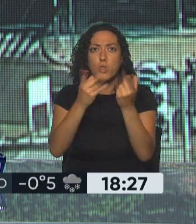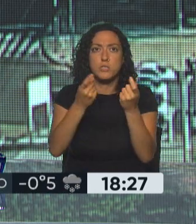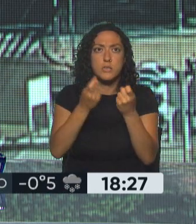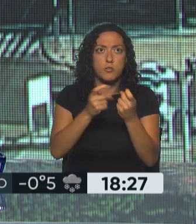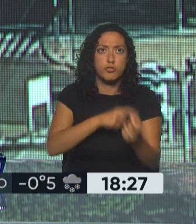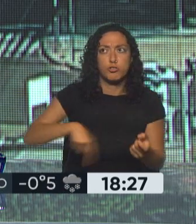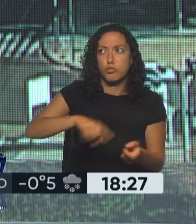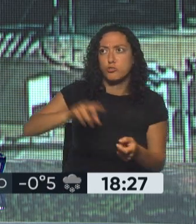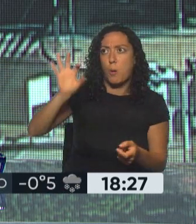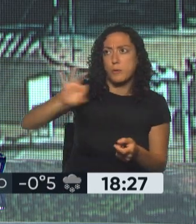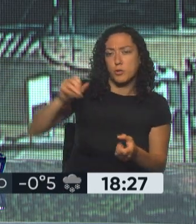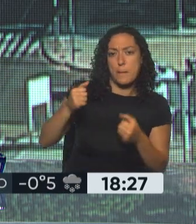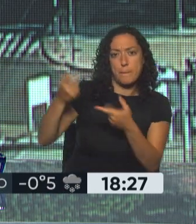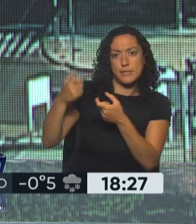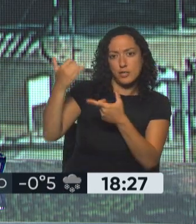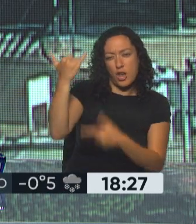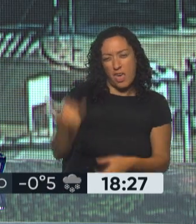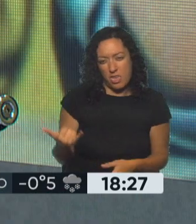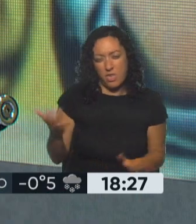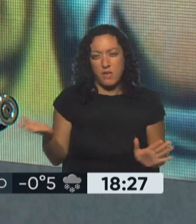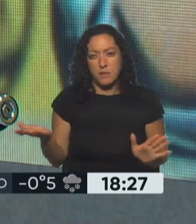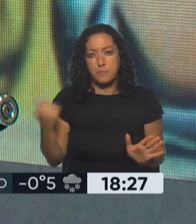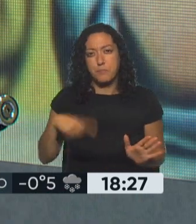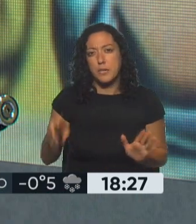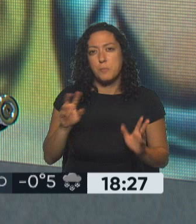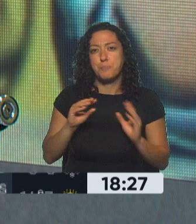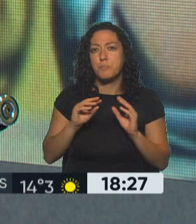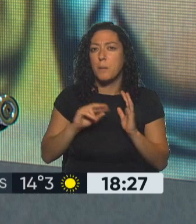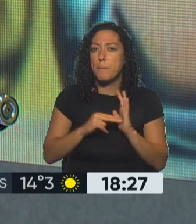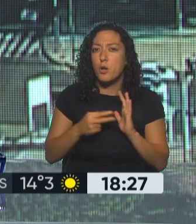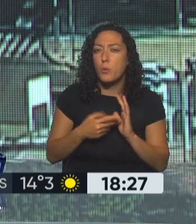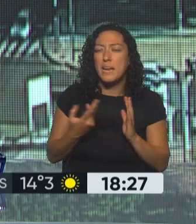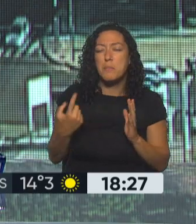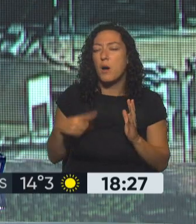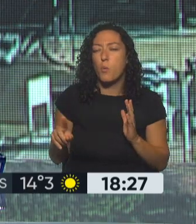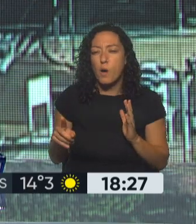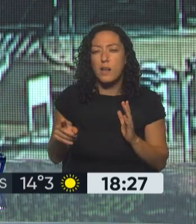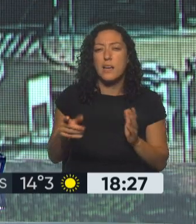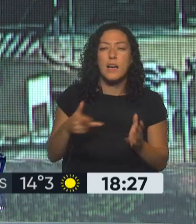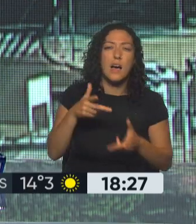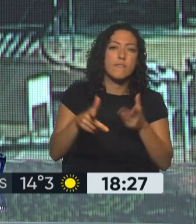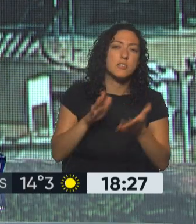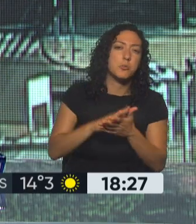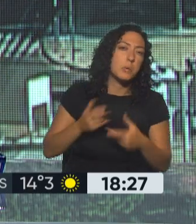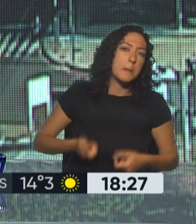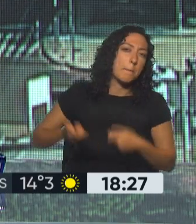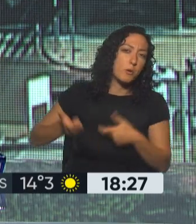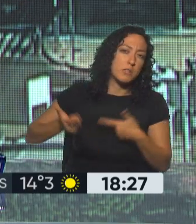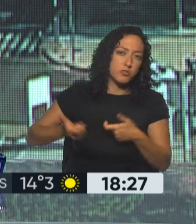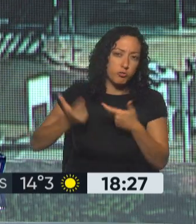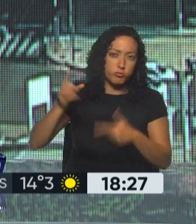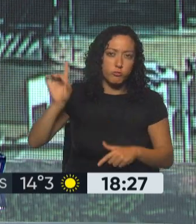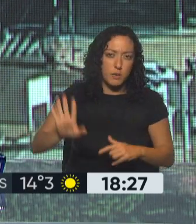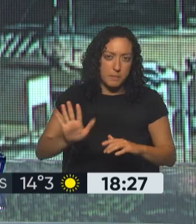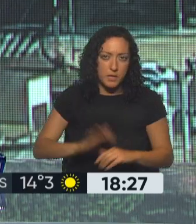gran oportunidad de exportar. El tema ahí, me parece que hay, porque no pasó de eso, es decir, la cantidad de exportaciones que podría tener